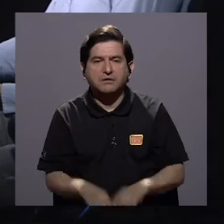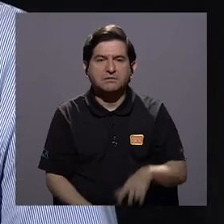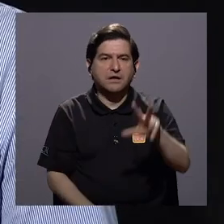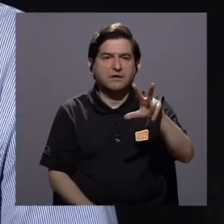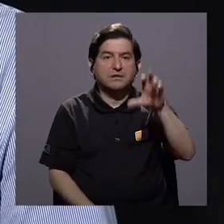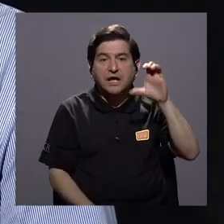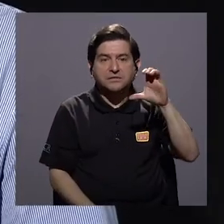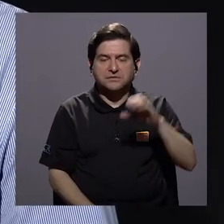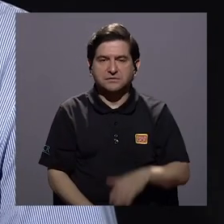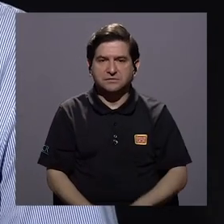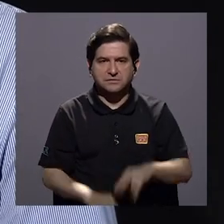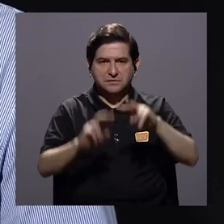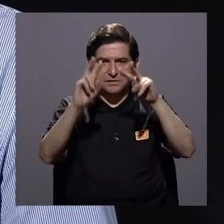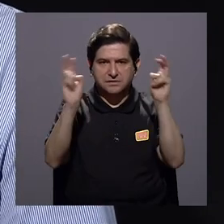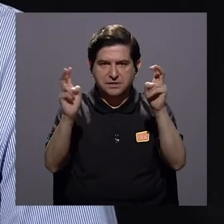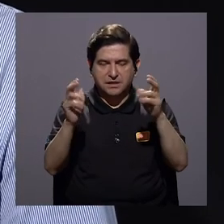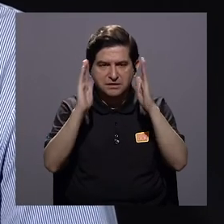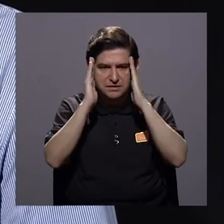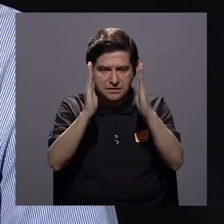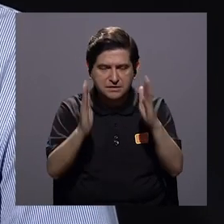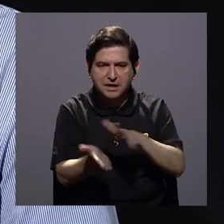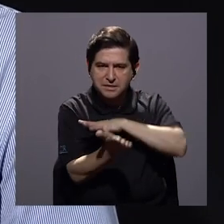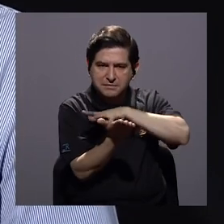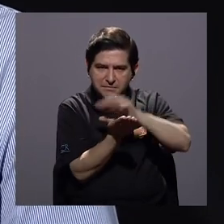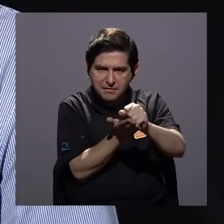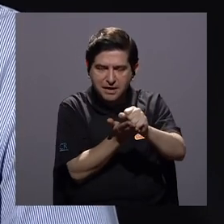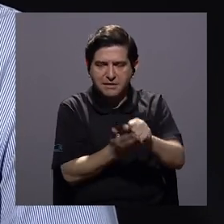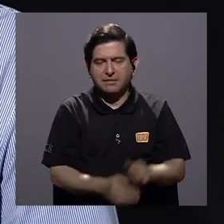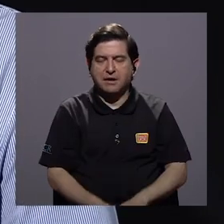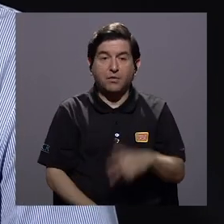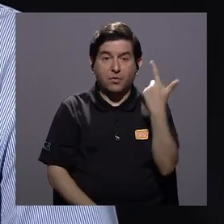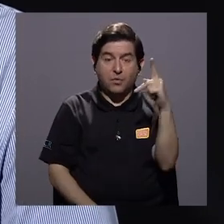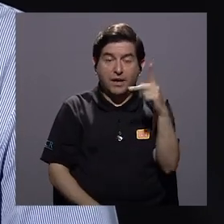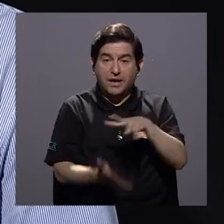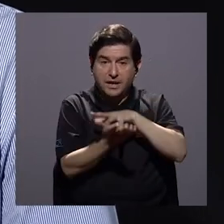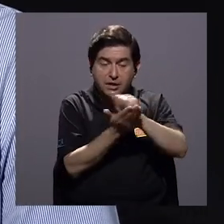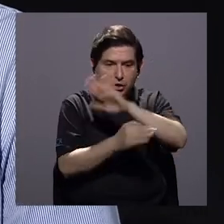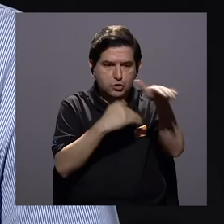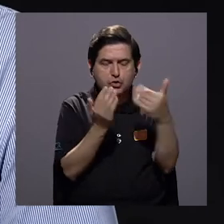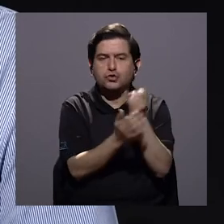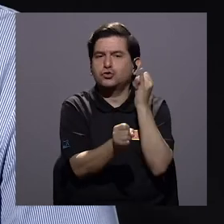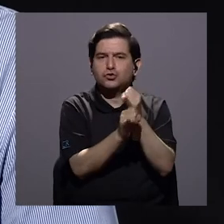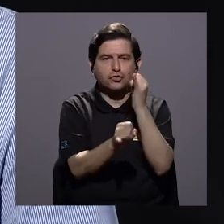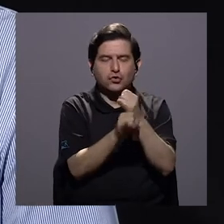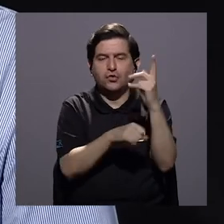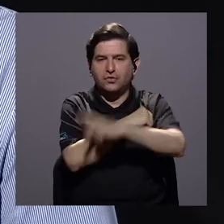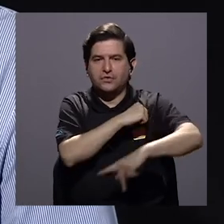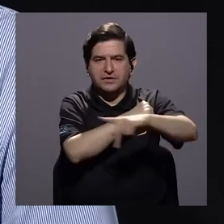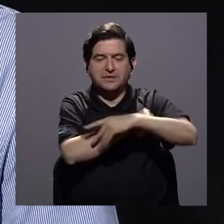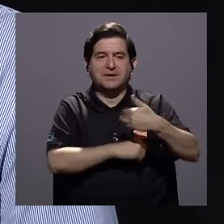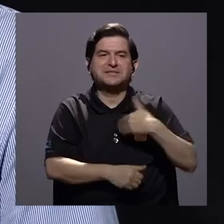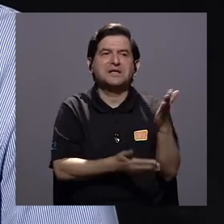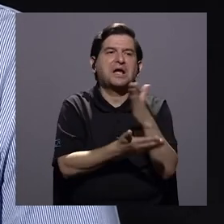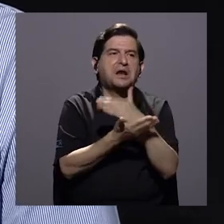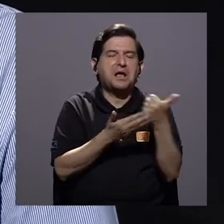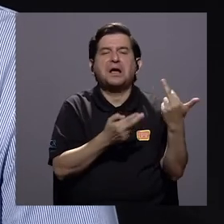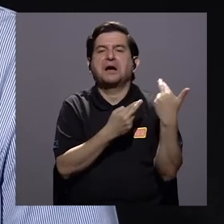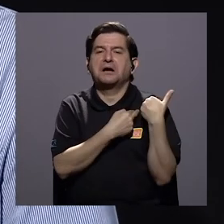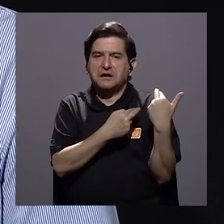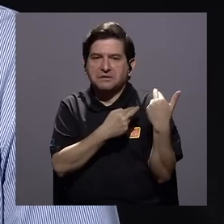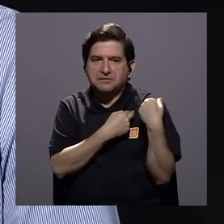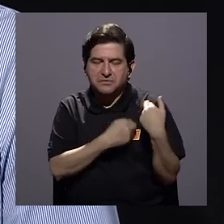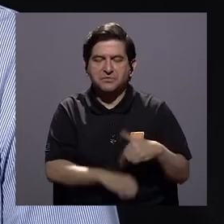300 por ejemplo en materia de atención a desastres o de riesgo de desastres casi todas las instituciones de este país tienen alguna